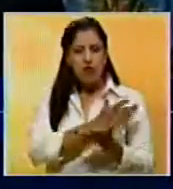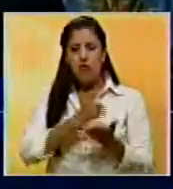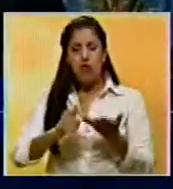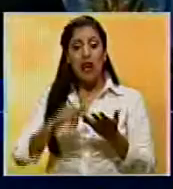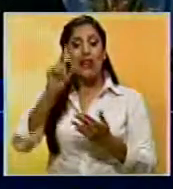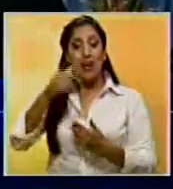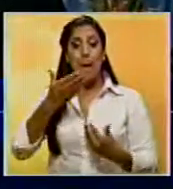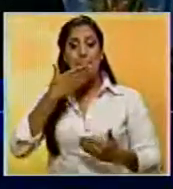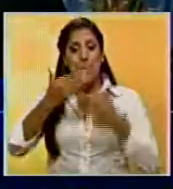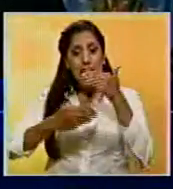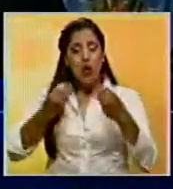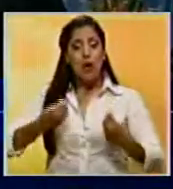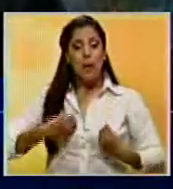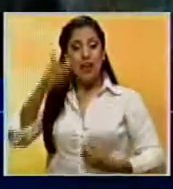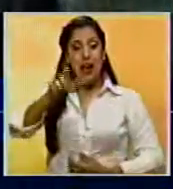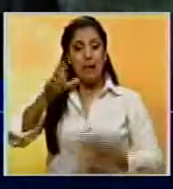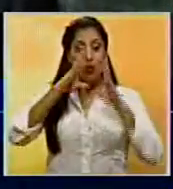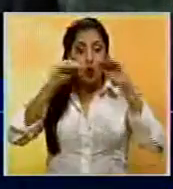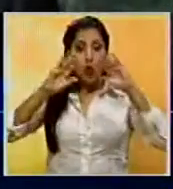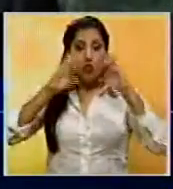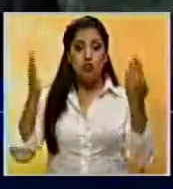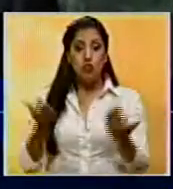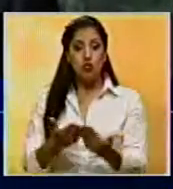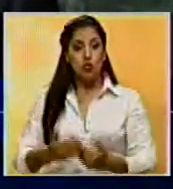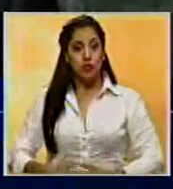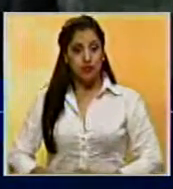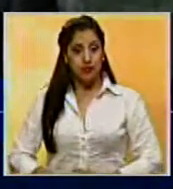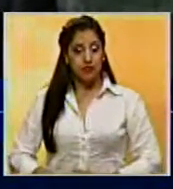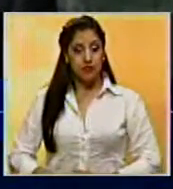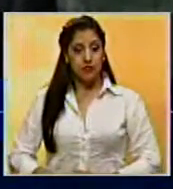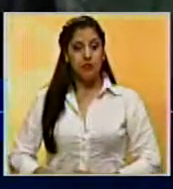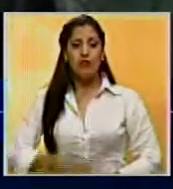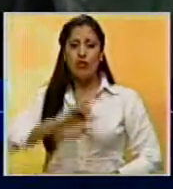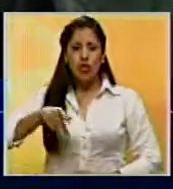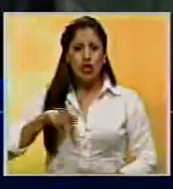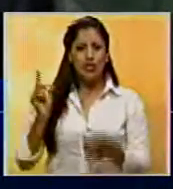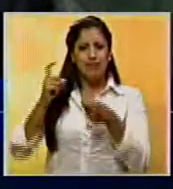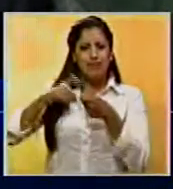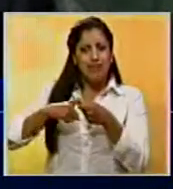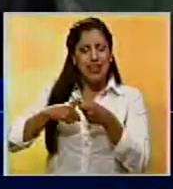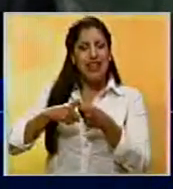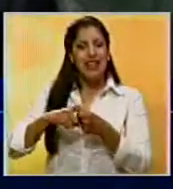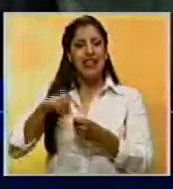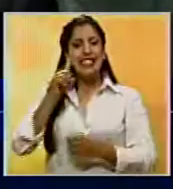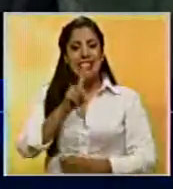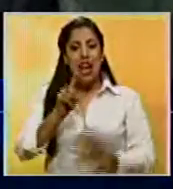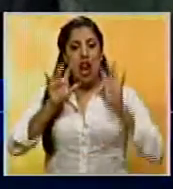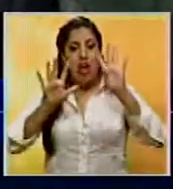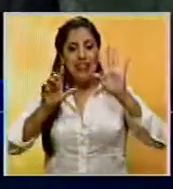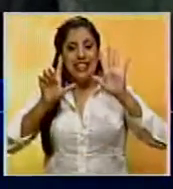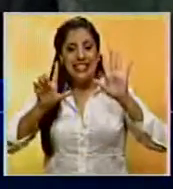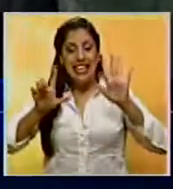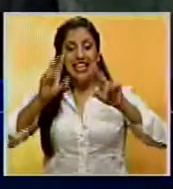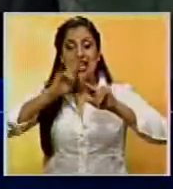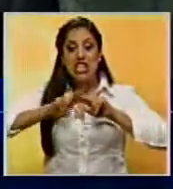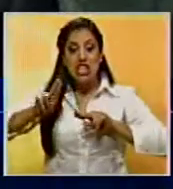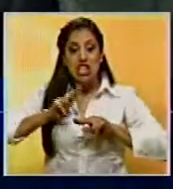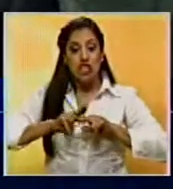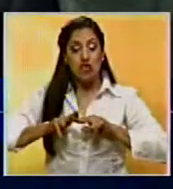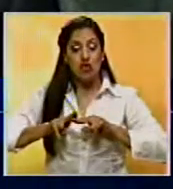mejorar la vida de los seres humanos en todo el mundo. Se nos afiliarán 197 niños